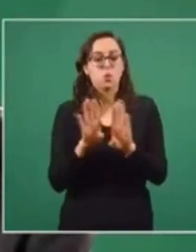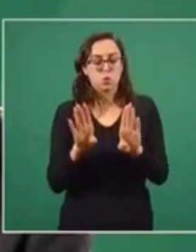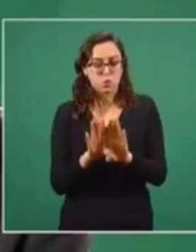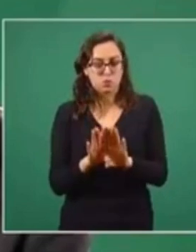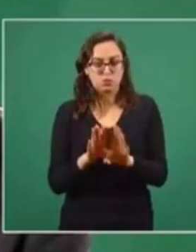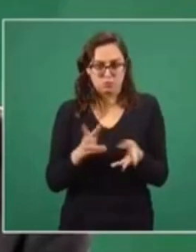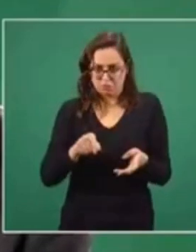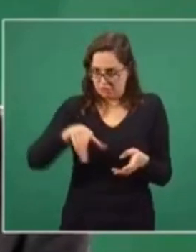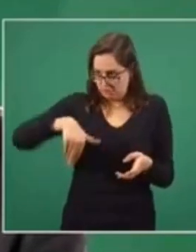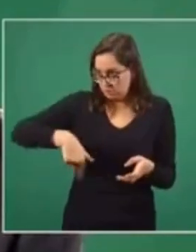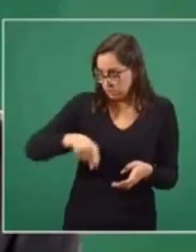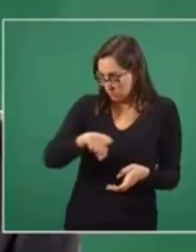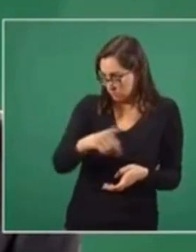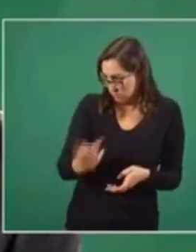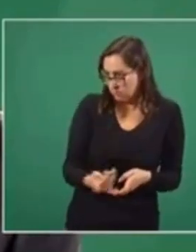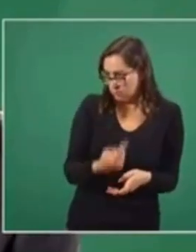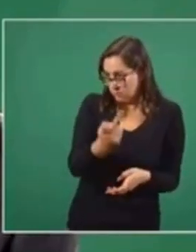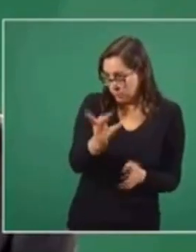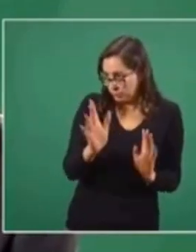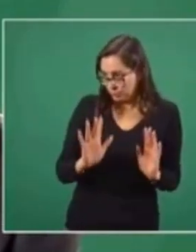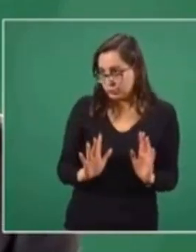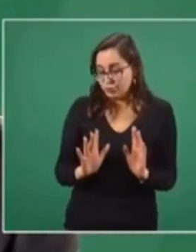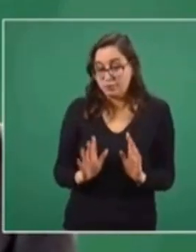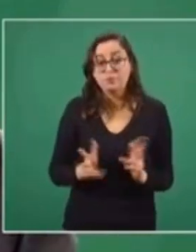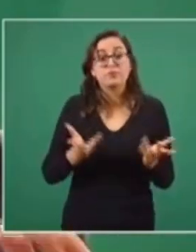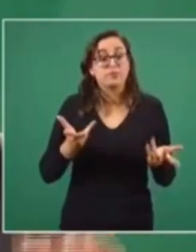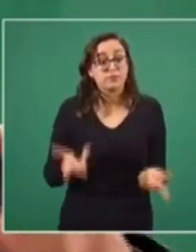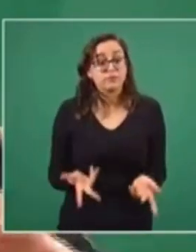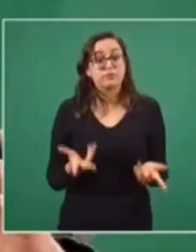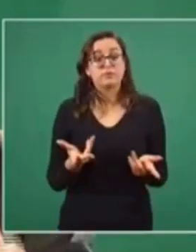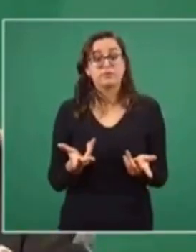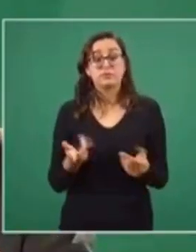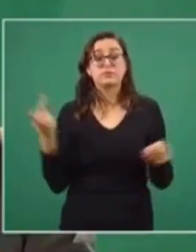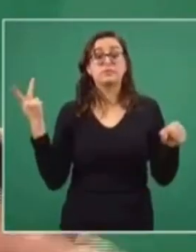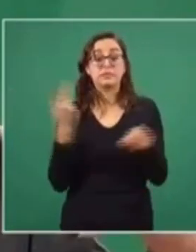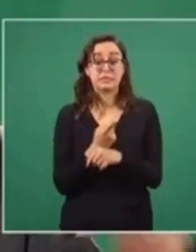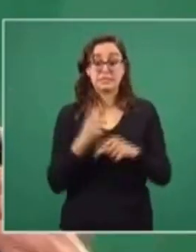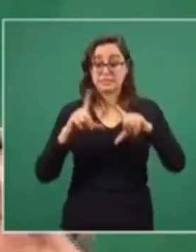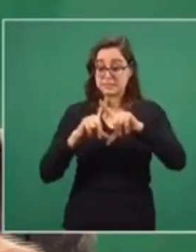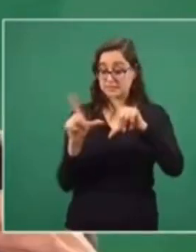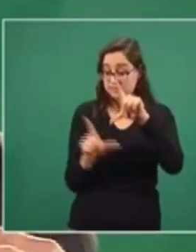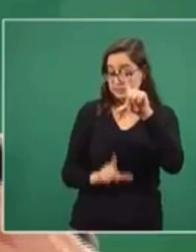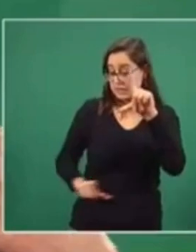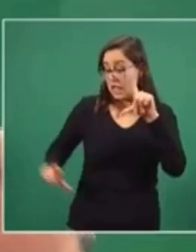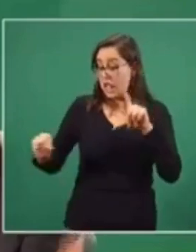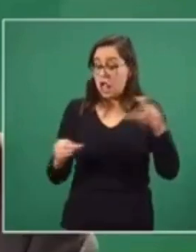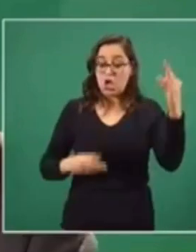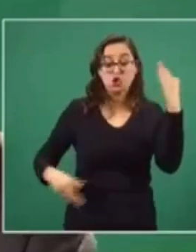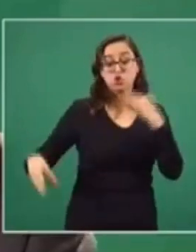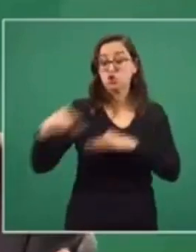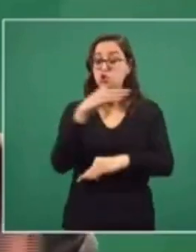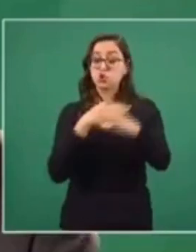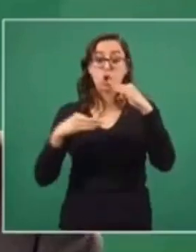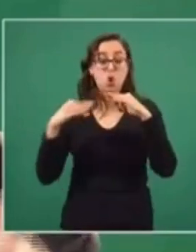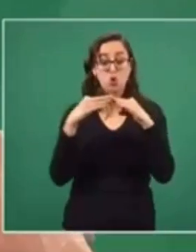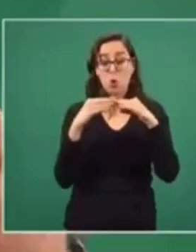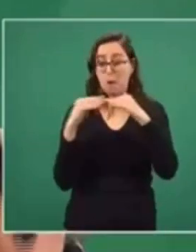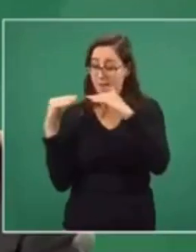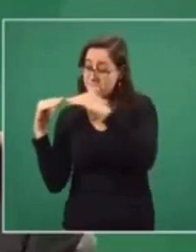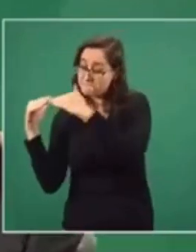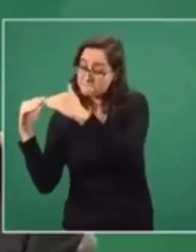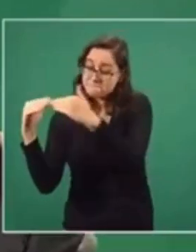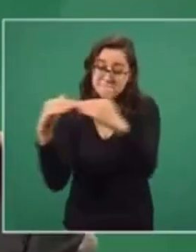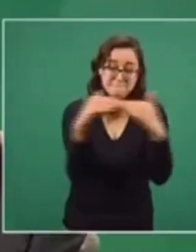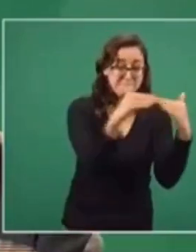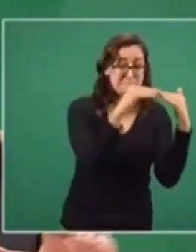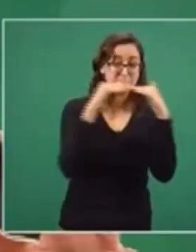socioeconómica, si tuviéramos al país al mismo tiempo en el mismo estado de confinamiento, o mismo grado